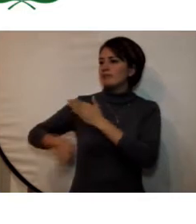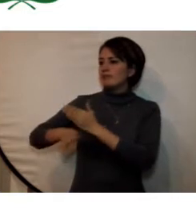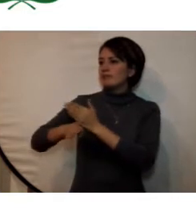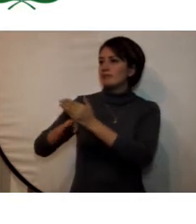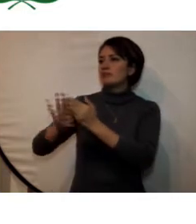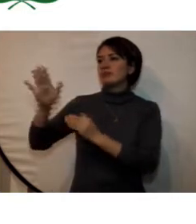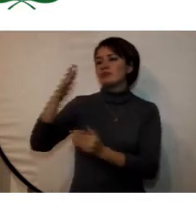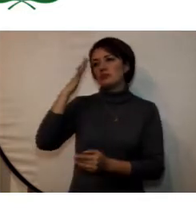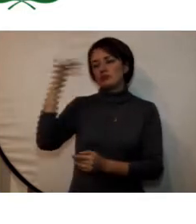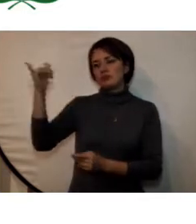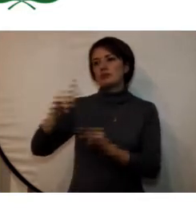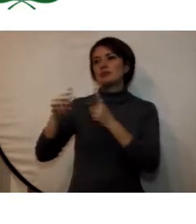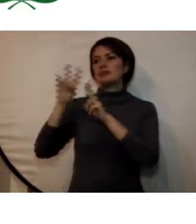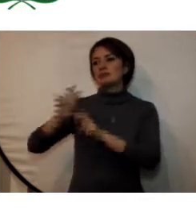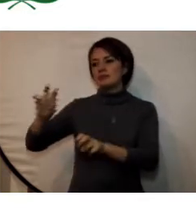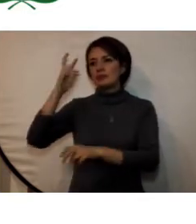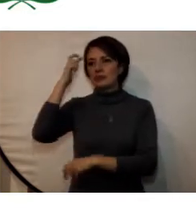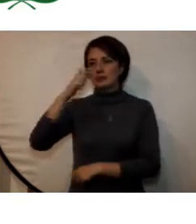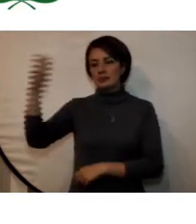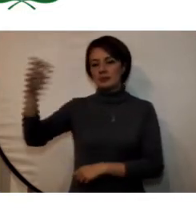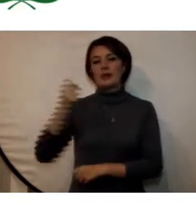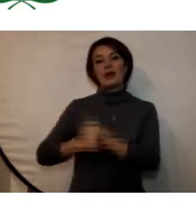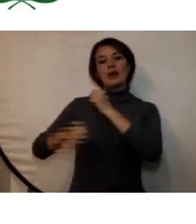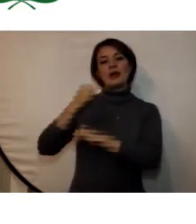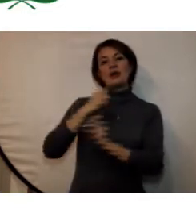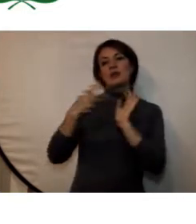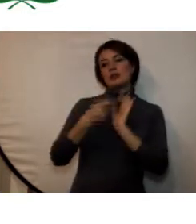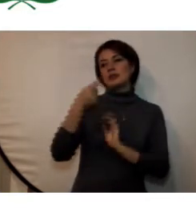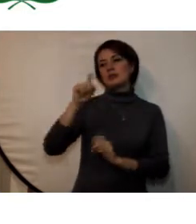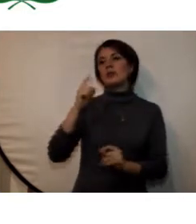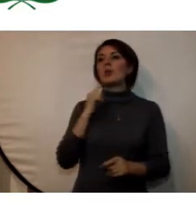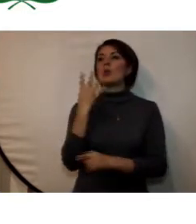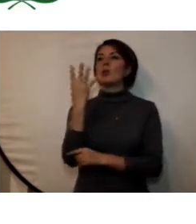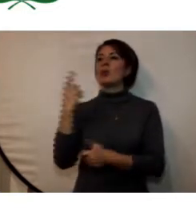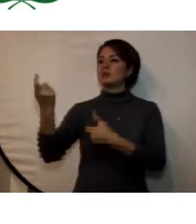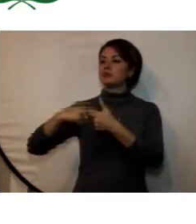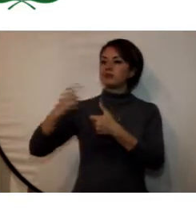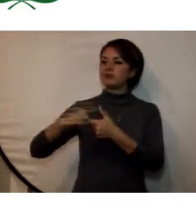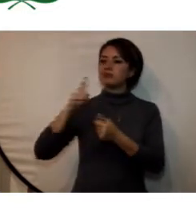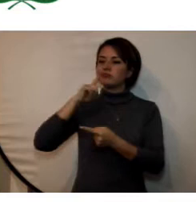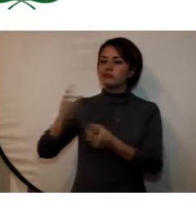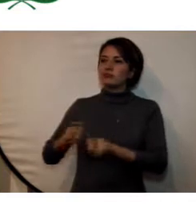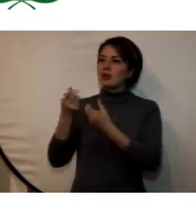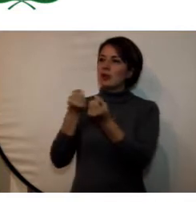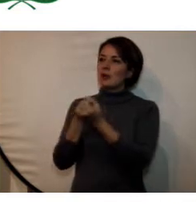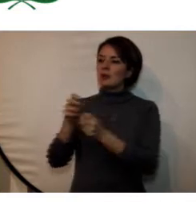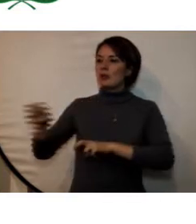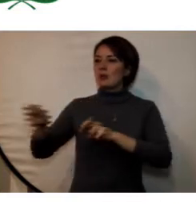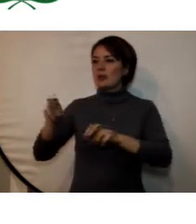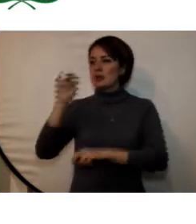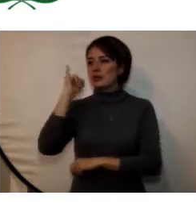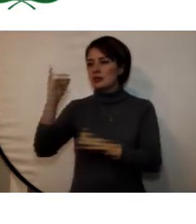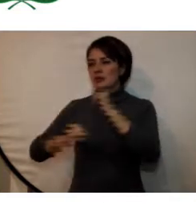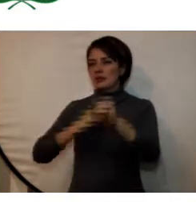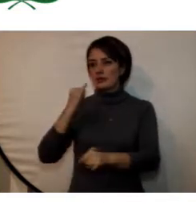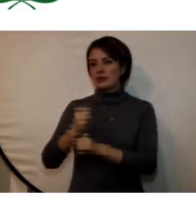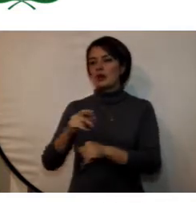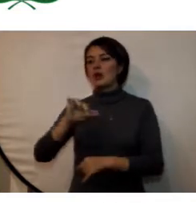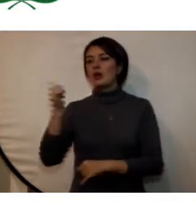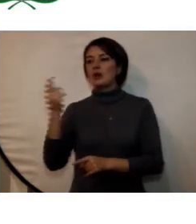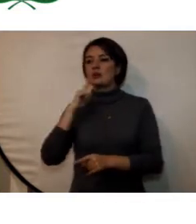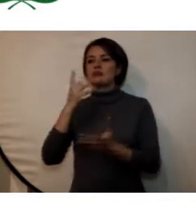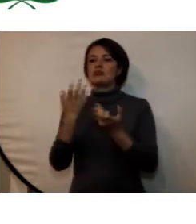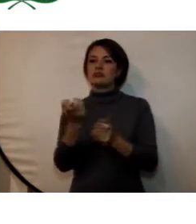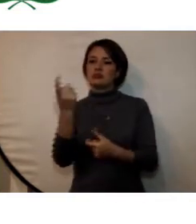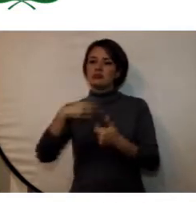académico investigativo y profesional en el año 2016 se otorgaron cuatro cupos para movilidad internacional los egresados también fueron convocados